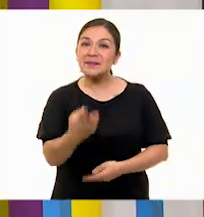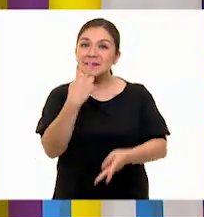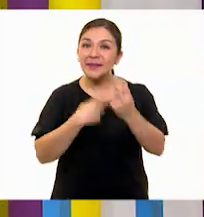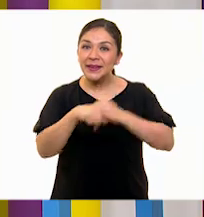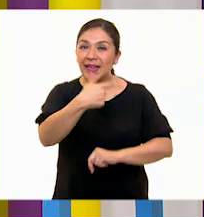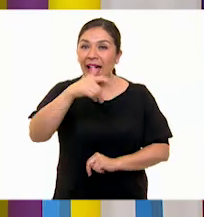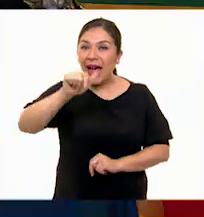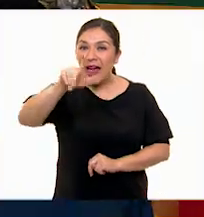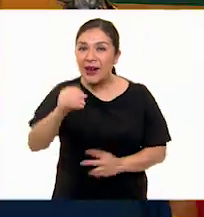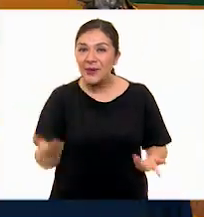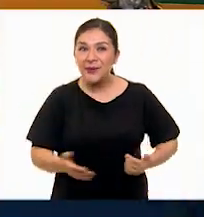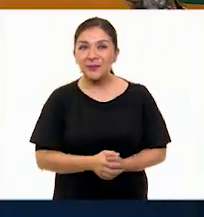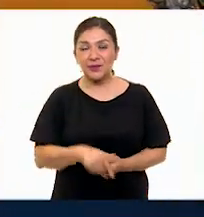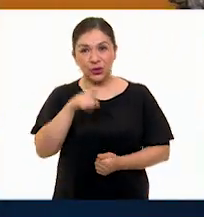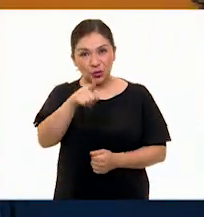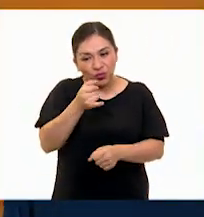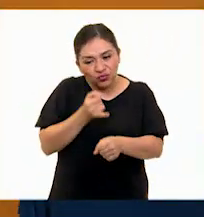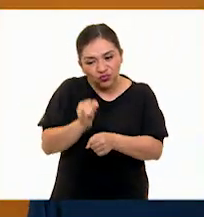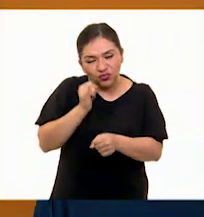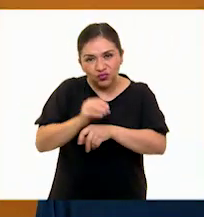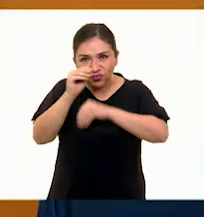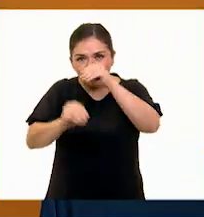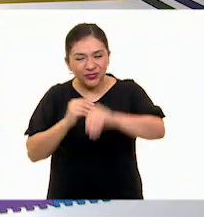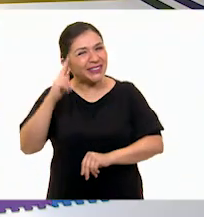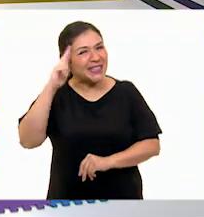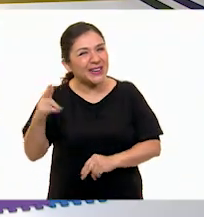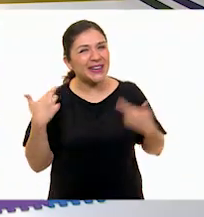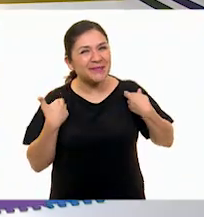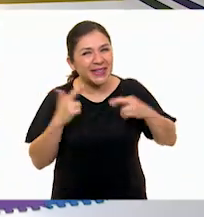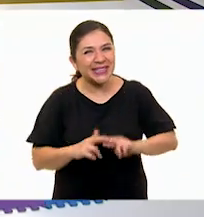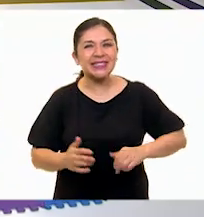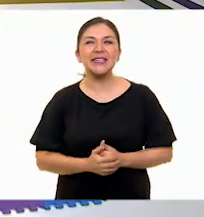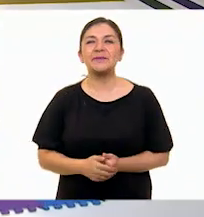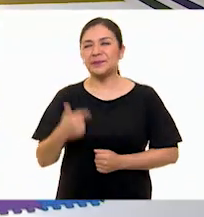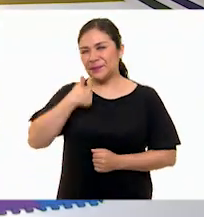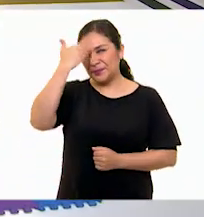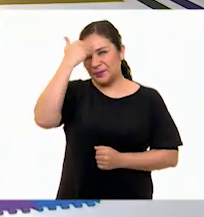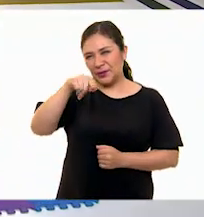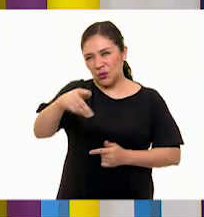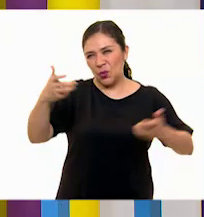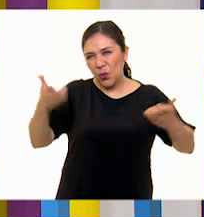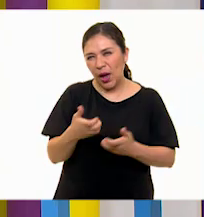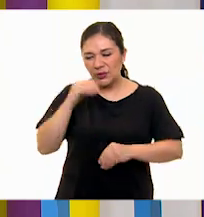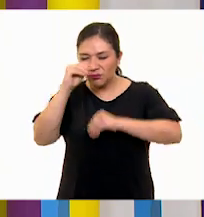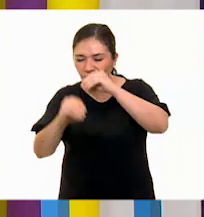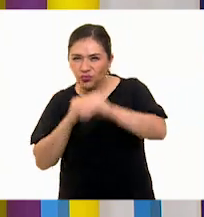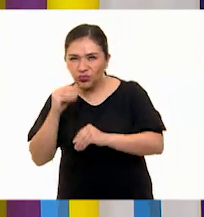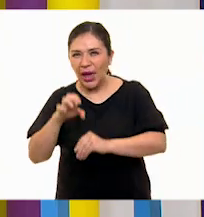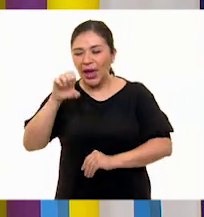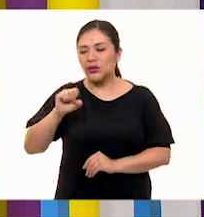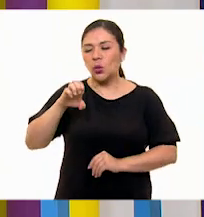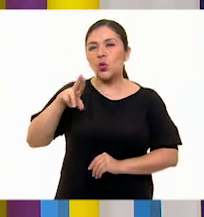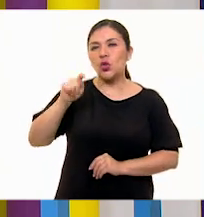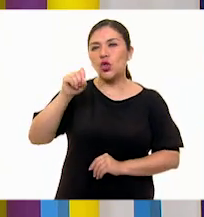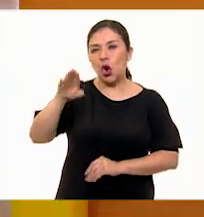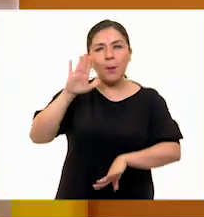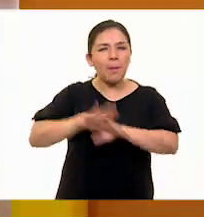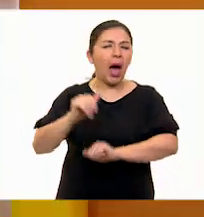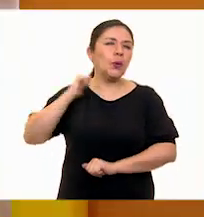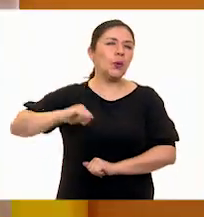¡Bienvenido, Galo Escultor! Hola, maestra. Sabemos que te dedicas a la escultura desde hace mucho tiempo.